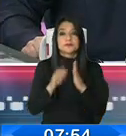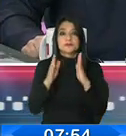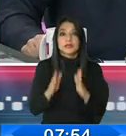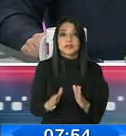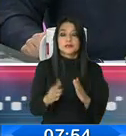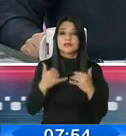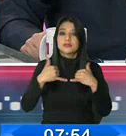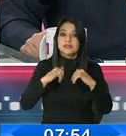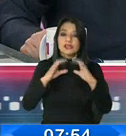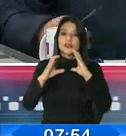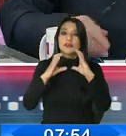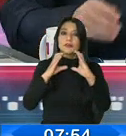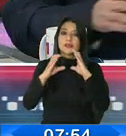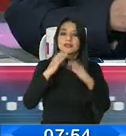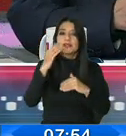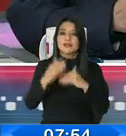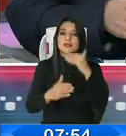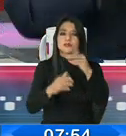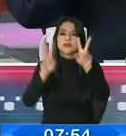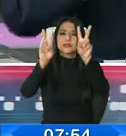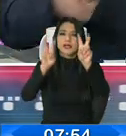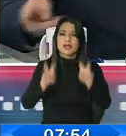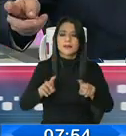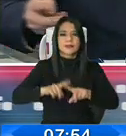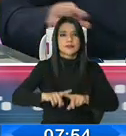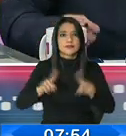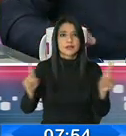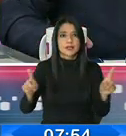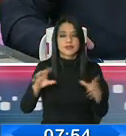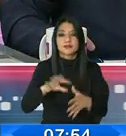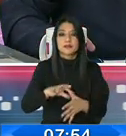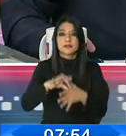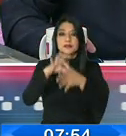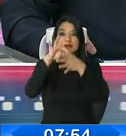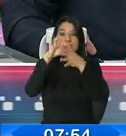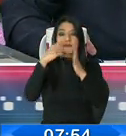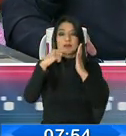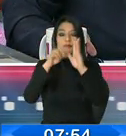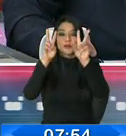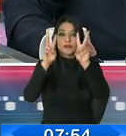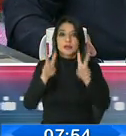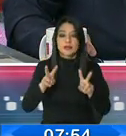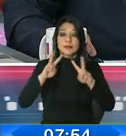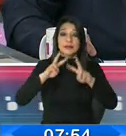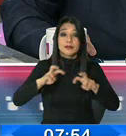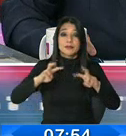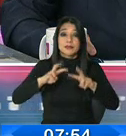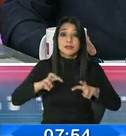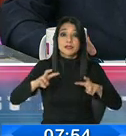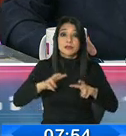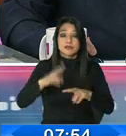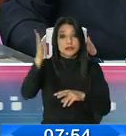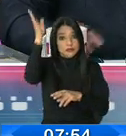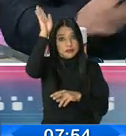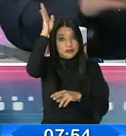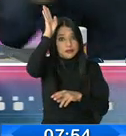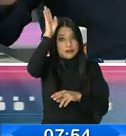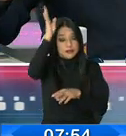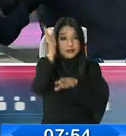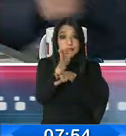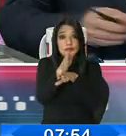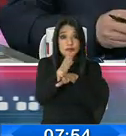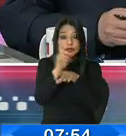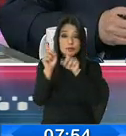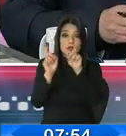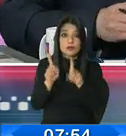seguir conversando con usted más adelante. Hay muchos temas que nos quedan. Se me queda pendiente incluso el tema de la investigación de las aletas de los tiburones para